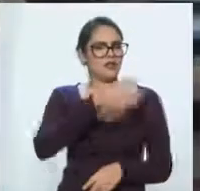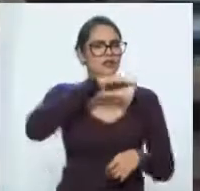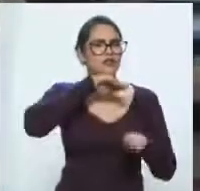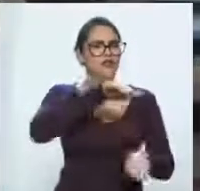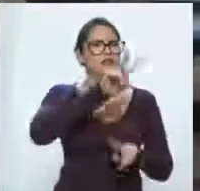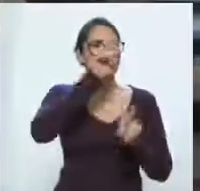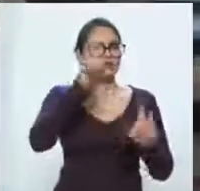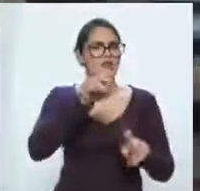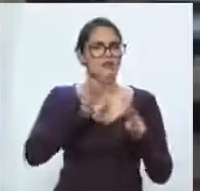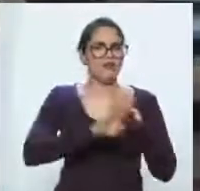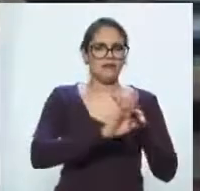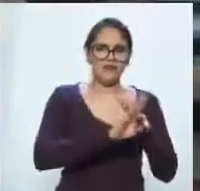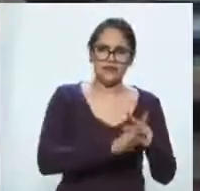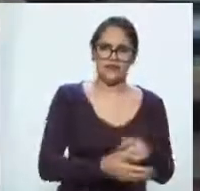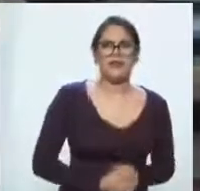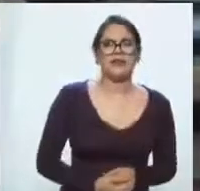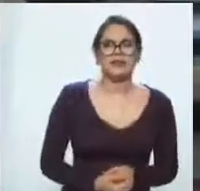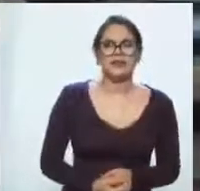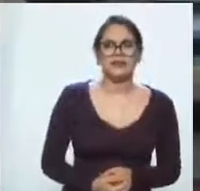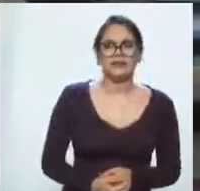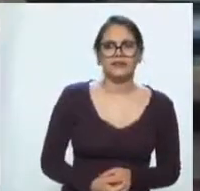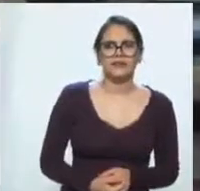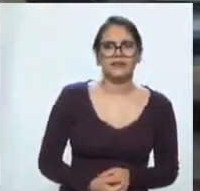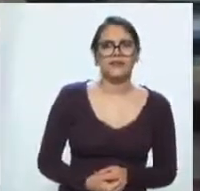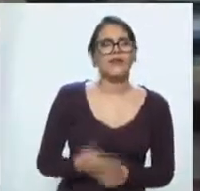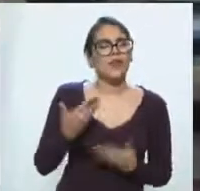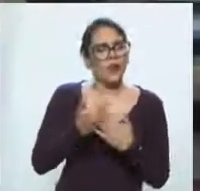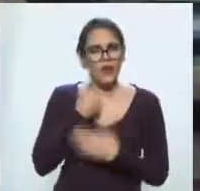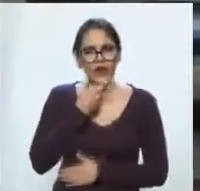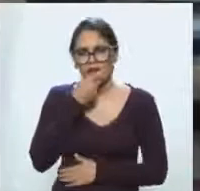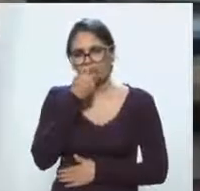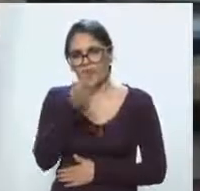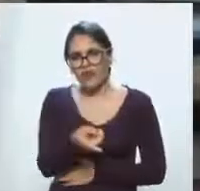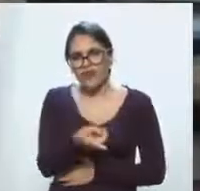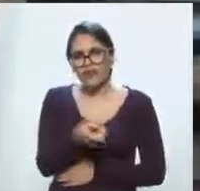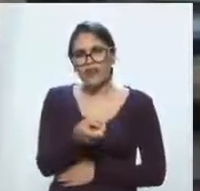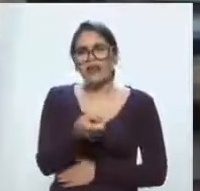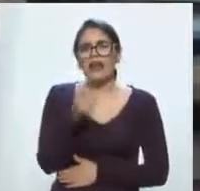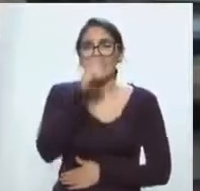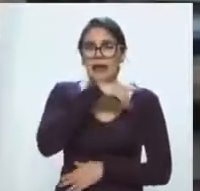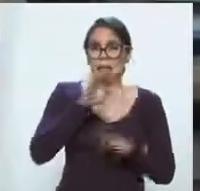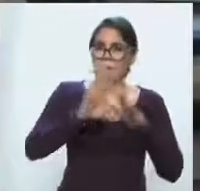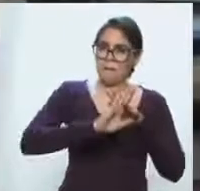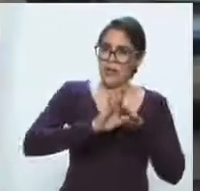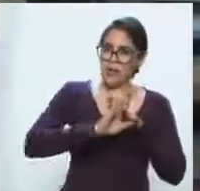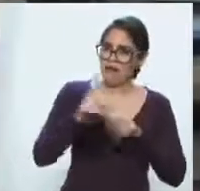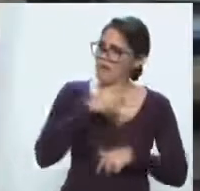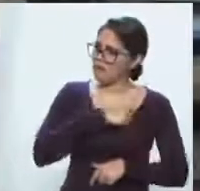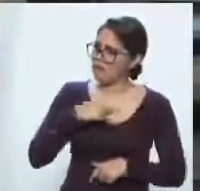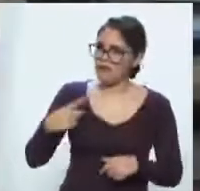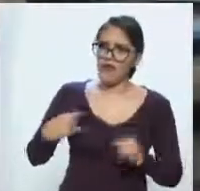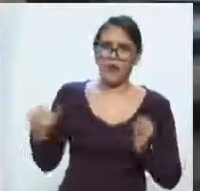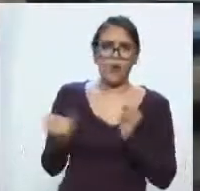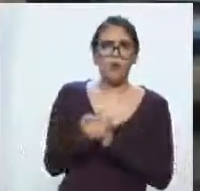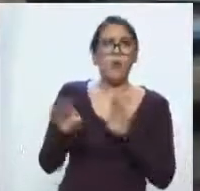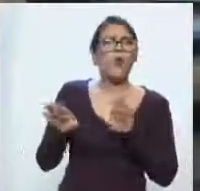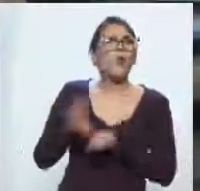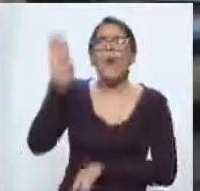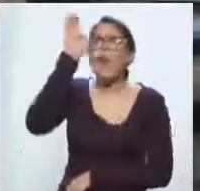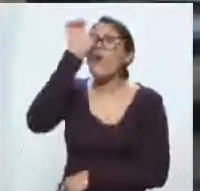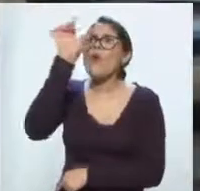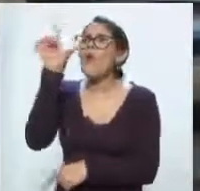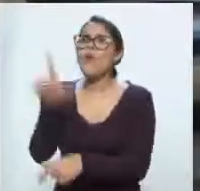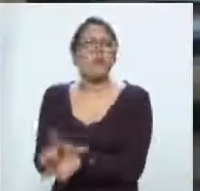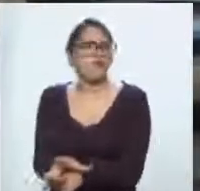DACA destacar lo siguiente, la migración tiene que ser contemplada como un fenómeno cultural, precisamente el